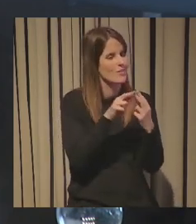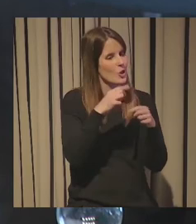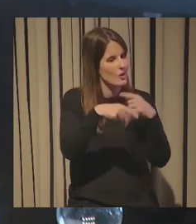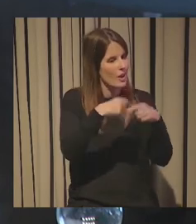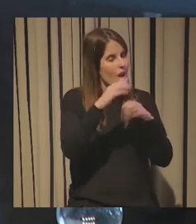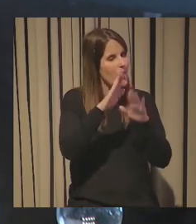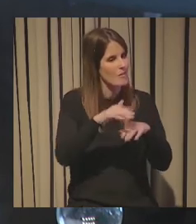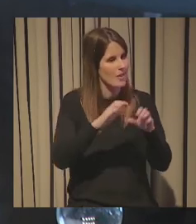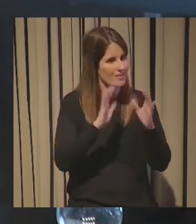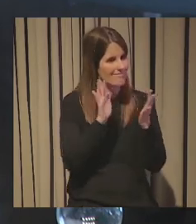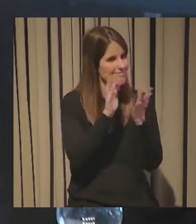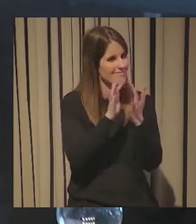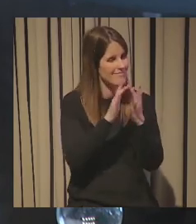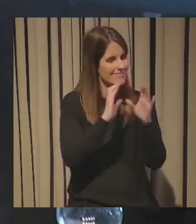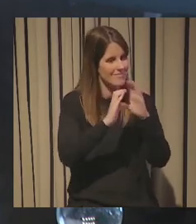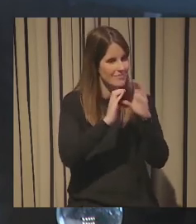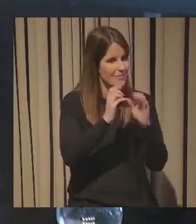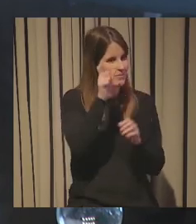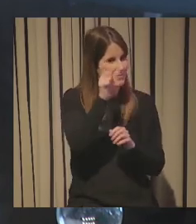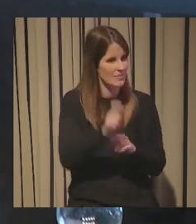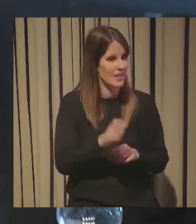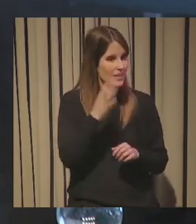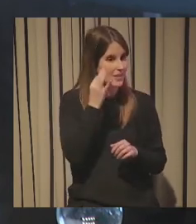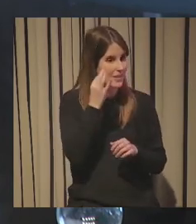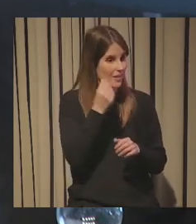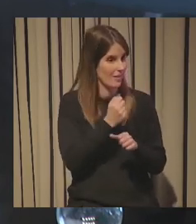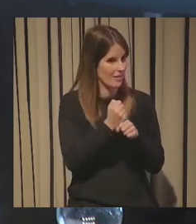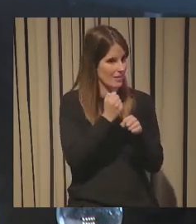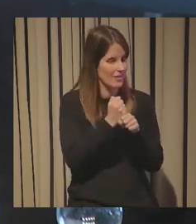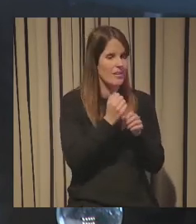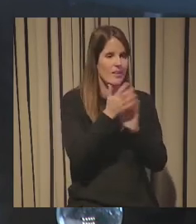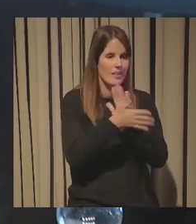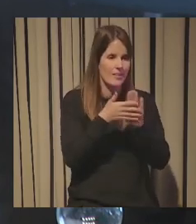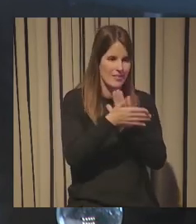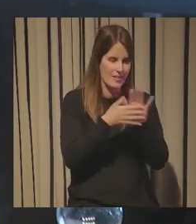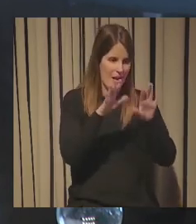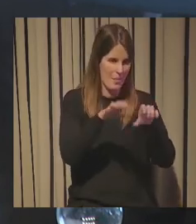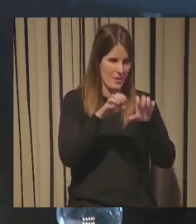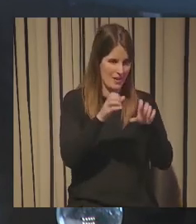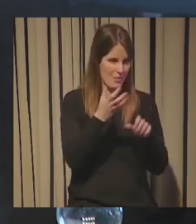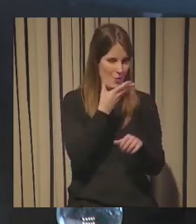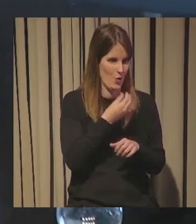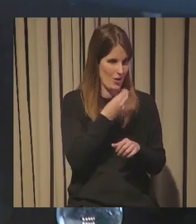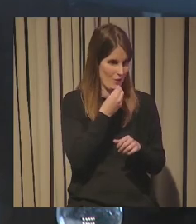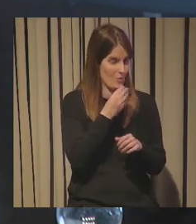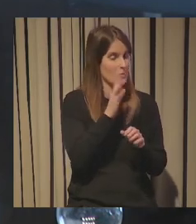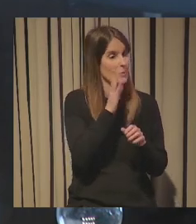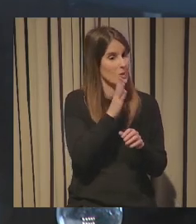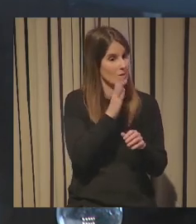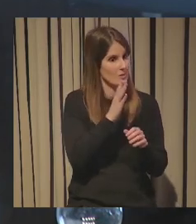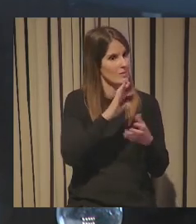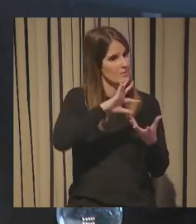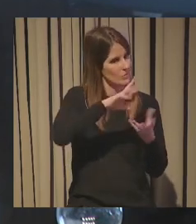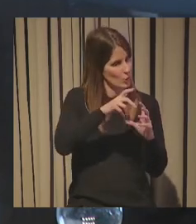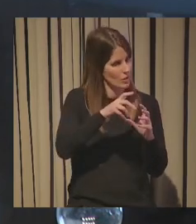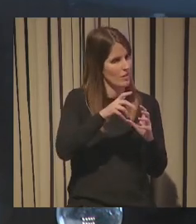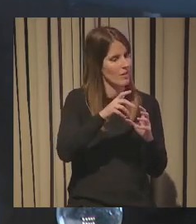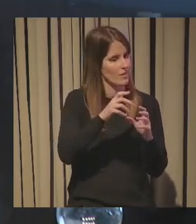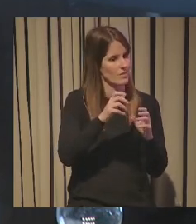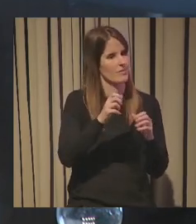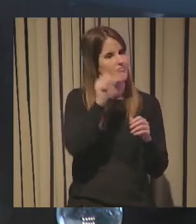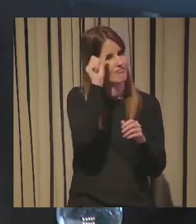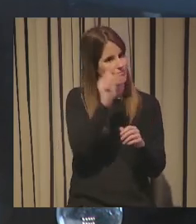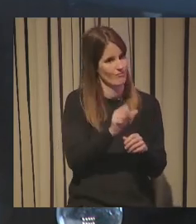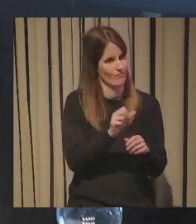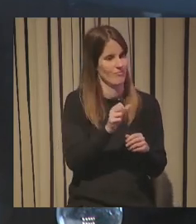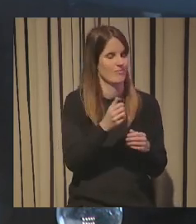tener tal conexión que la dependienta aprendió el lenguaje de los sordomudos y lo sacaron en el Gaurreguni y el